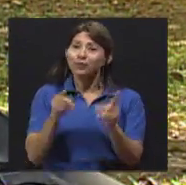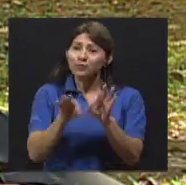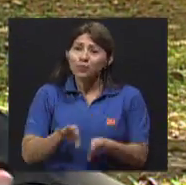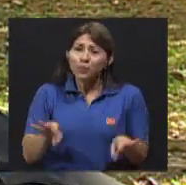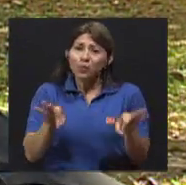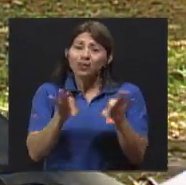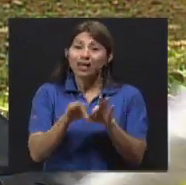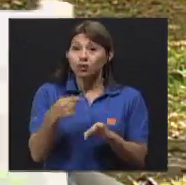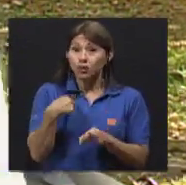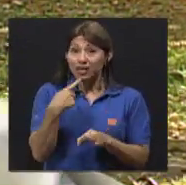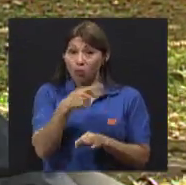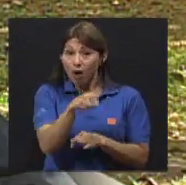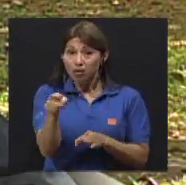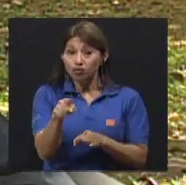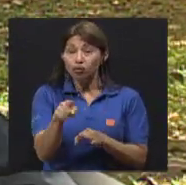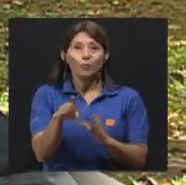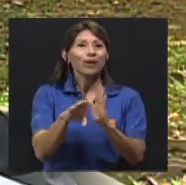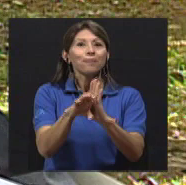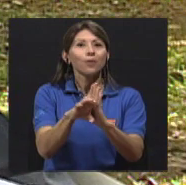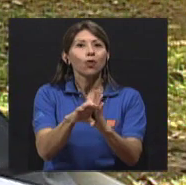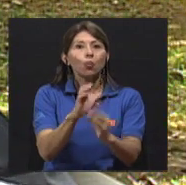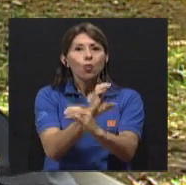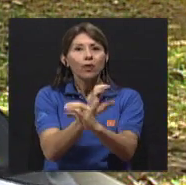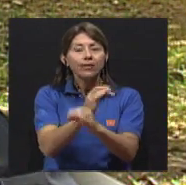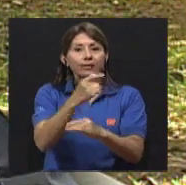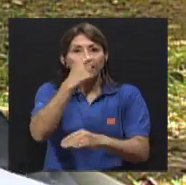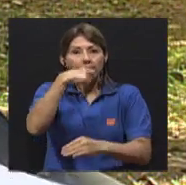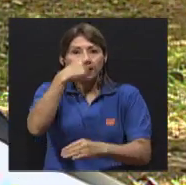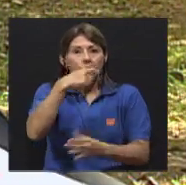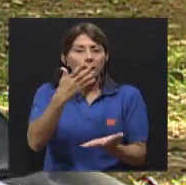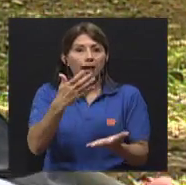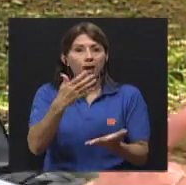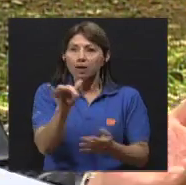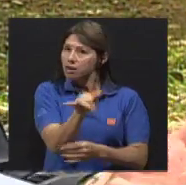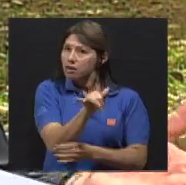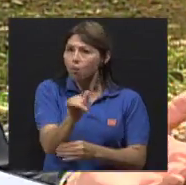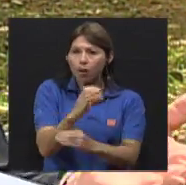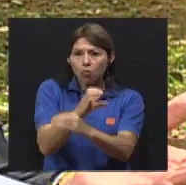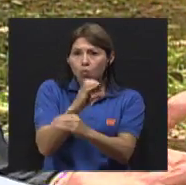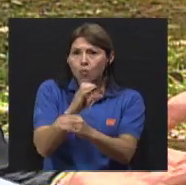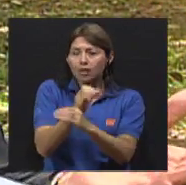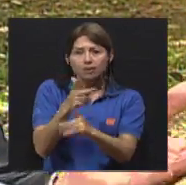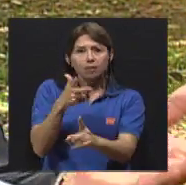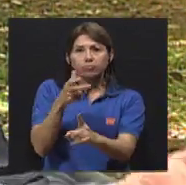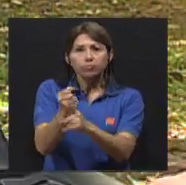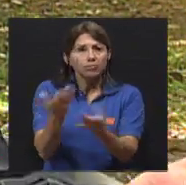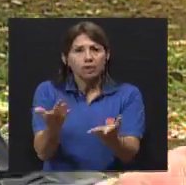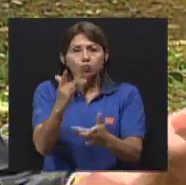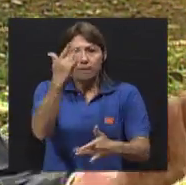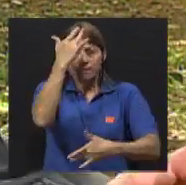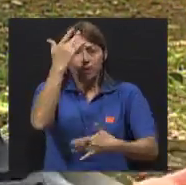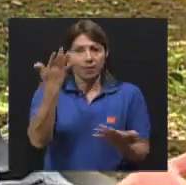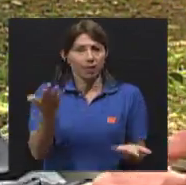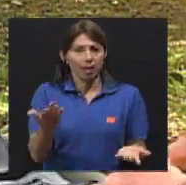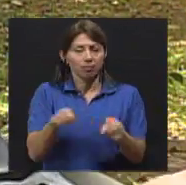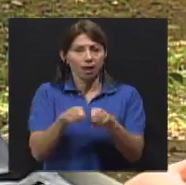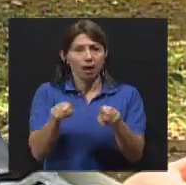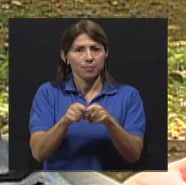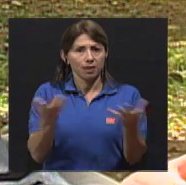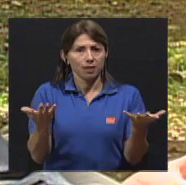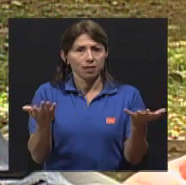le diga a usted, cuídese por la enfermedad de la gripe H1N1. Igual, es una enfermedad. El accidente de tránsito es una